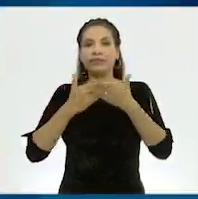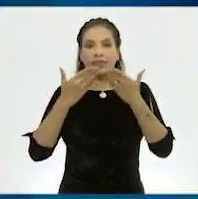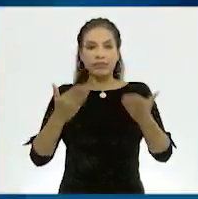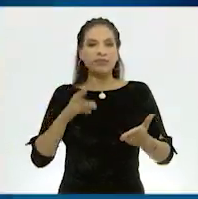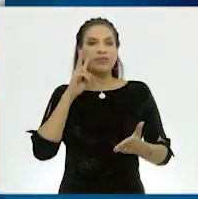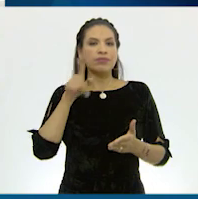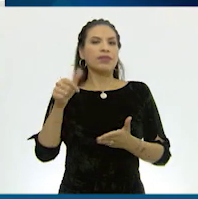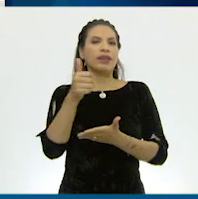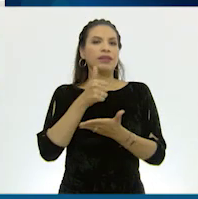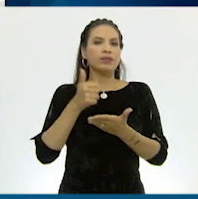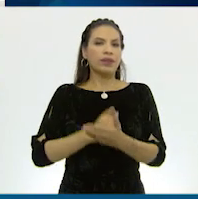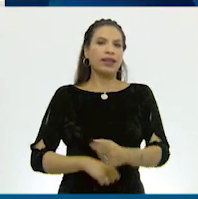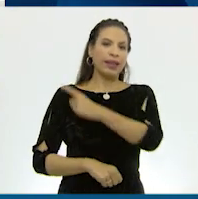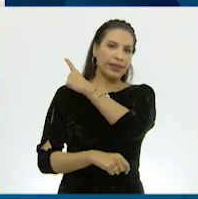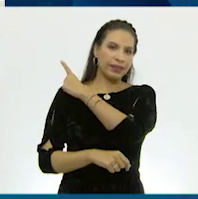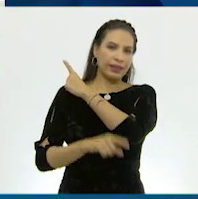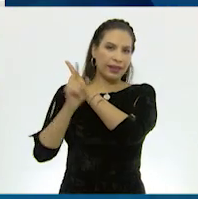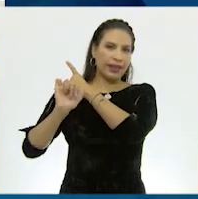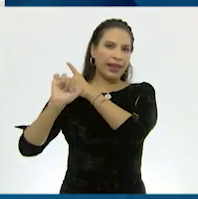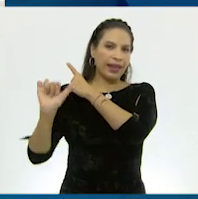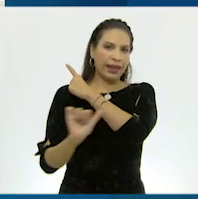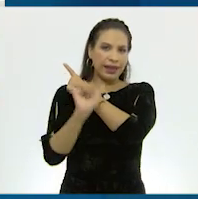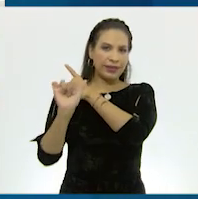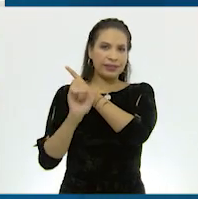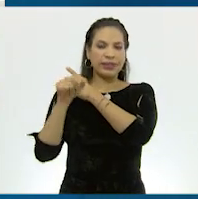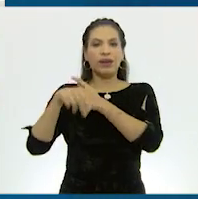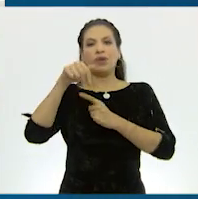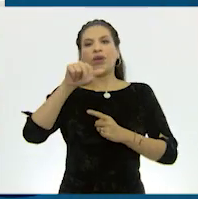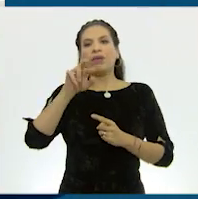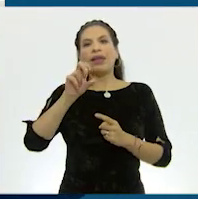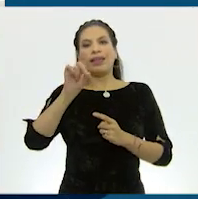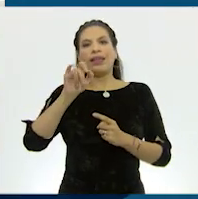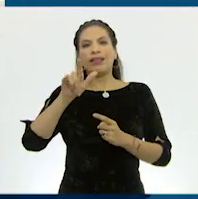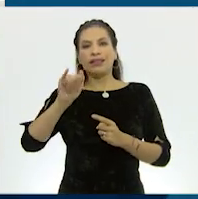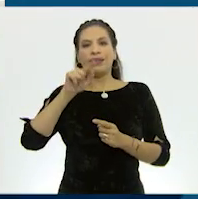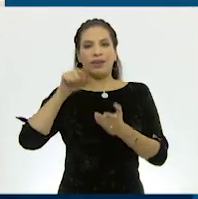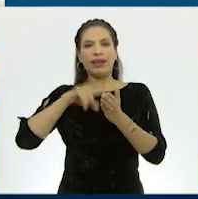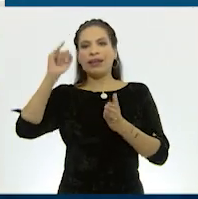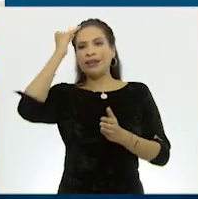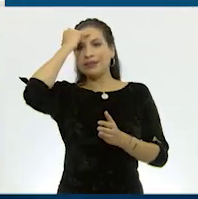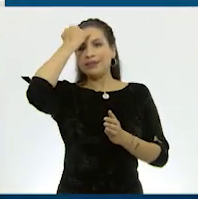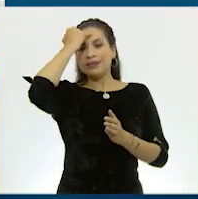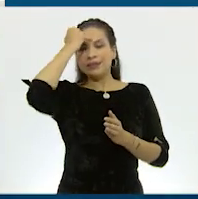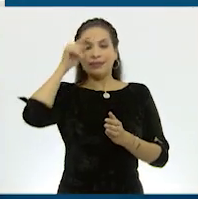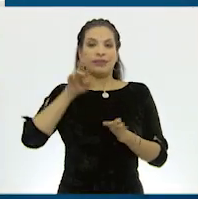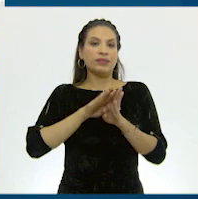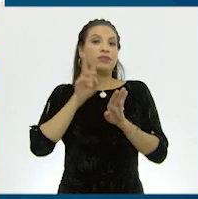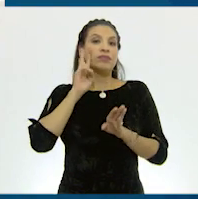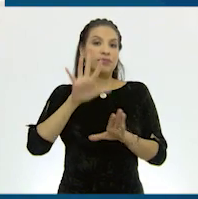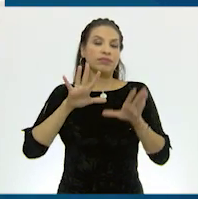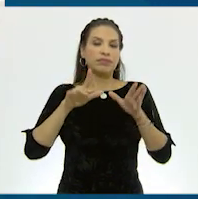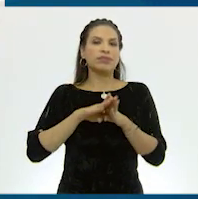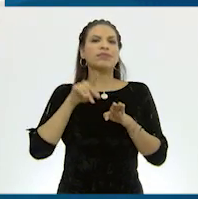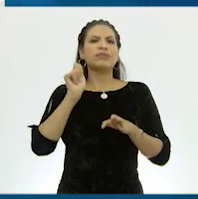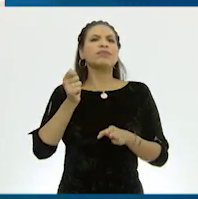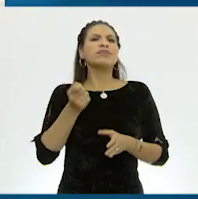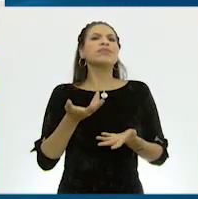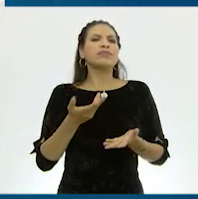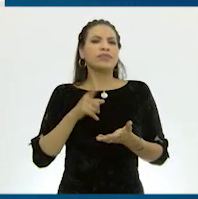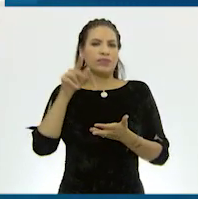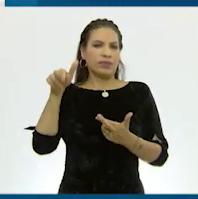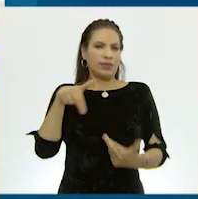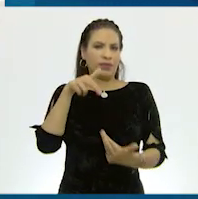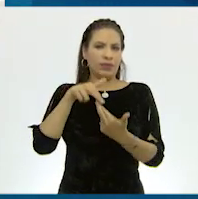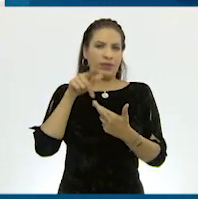sobre una ciudad asiática, Nueva Delhi, en la India. Como es evidente, se trata de una